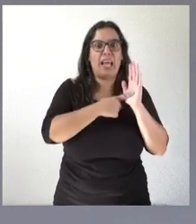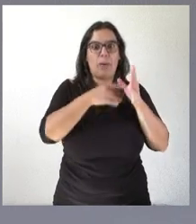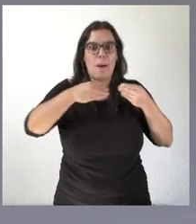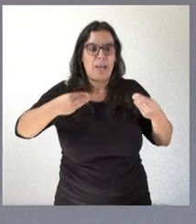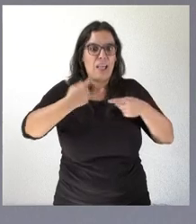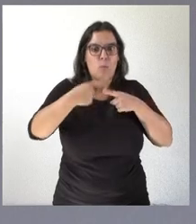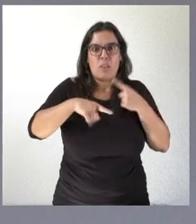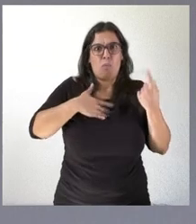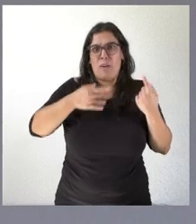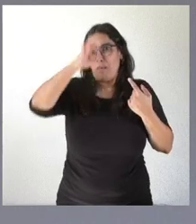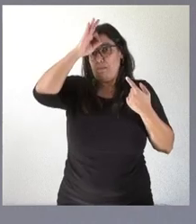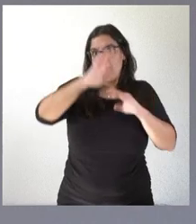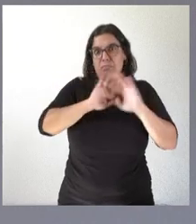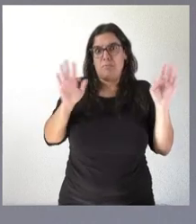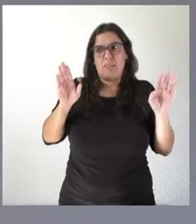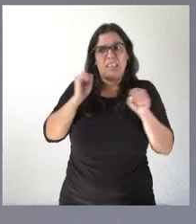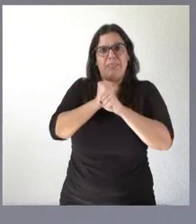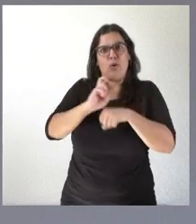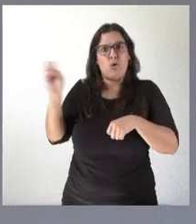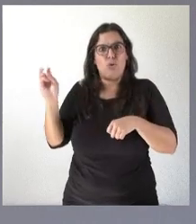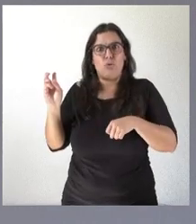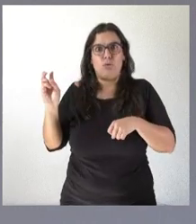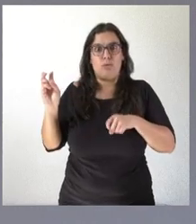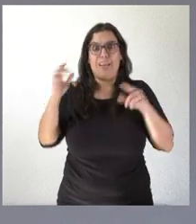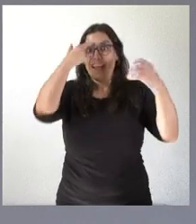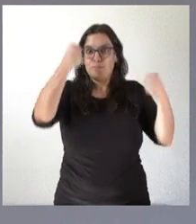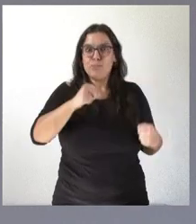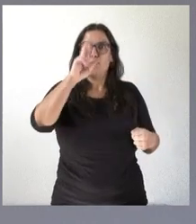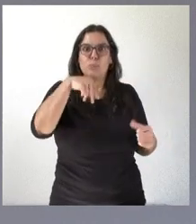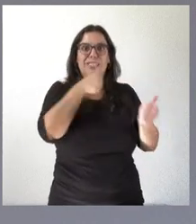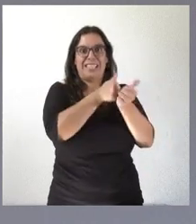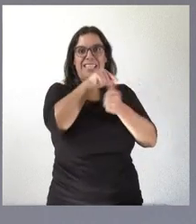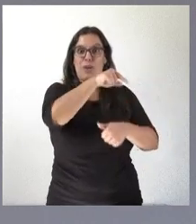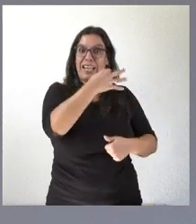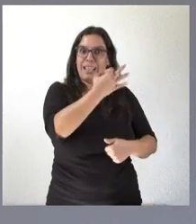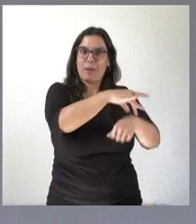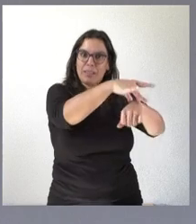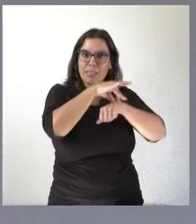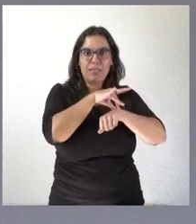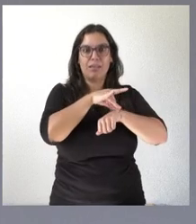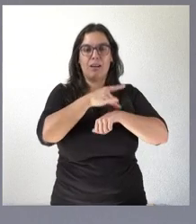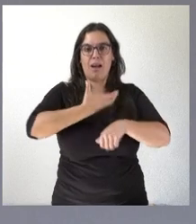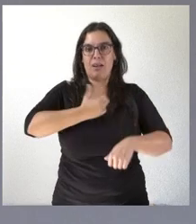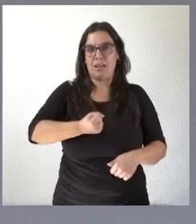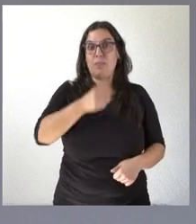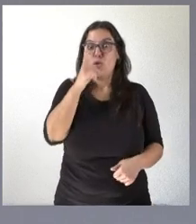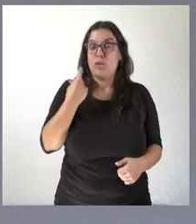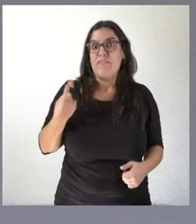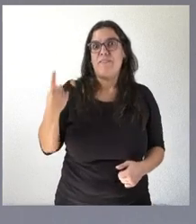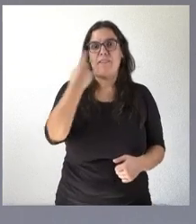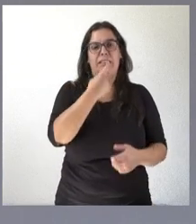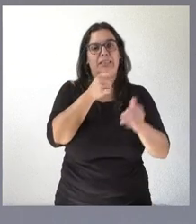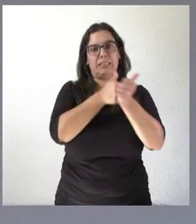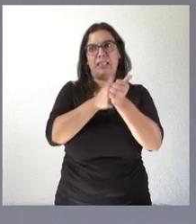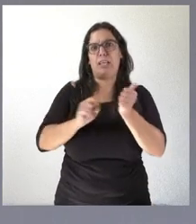eso se lo está aportando el secretario por tanto necesitamos que haya secretarios porque con ello